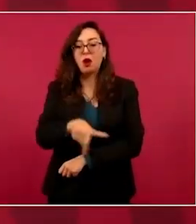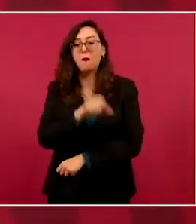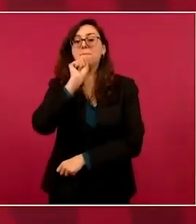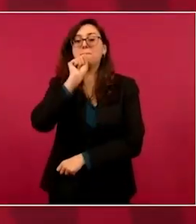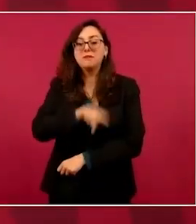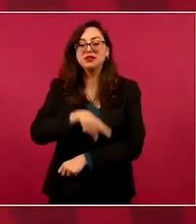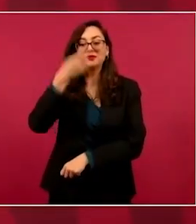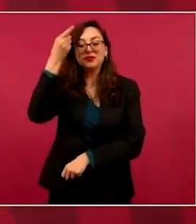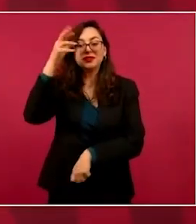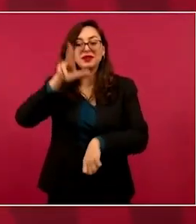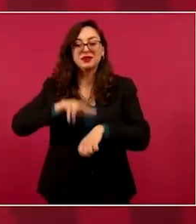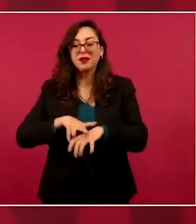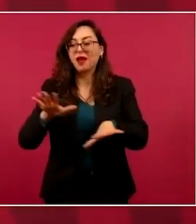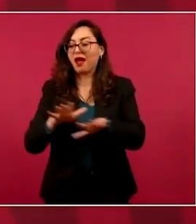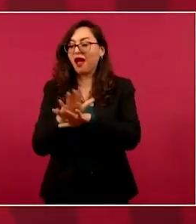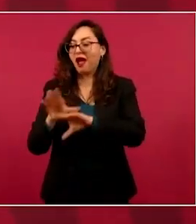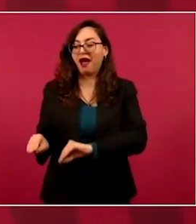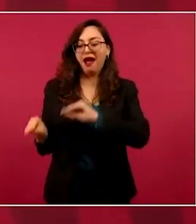a trabajar